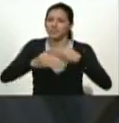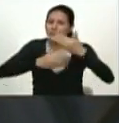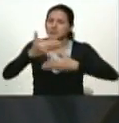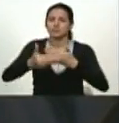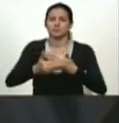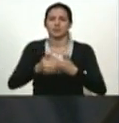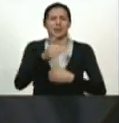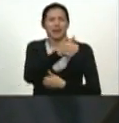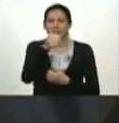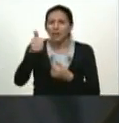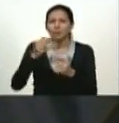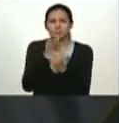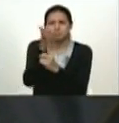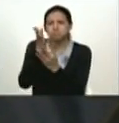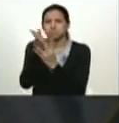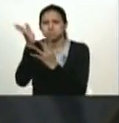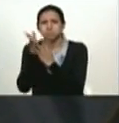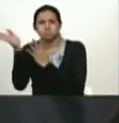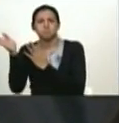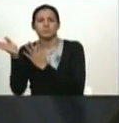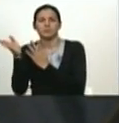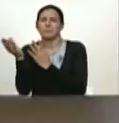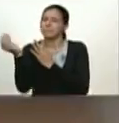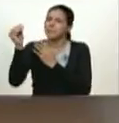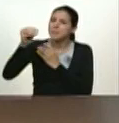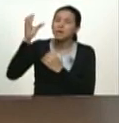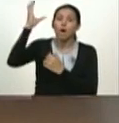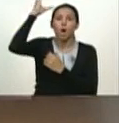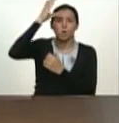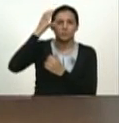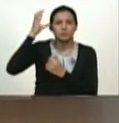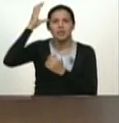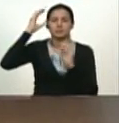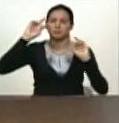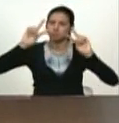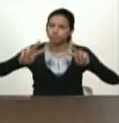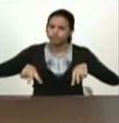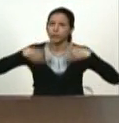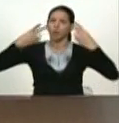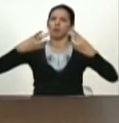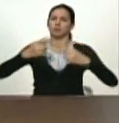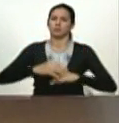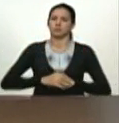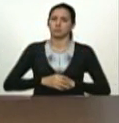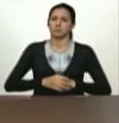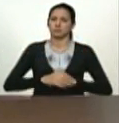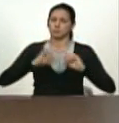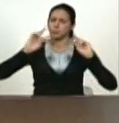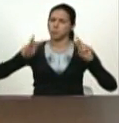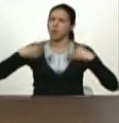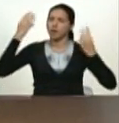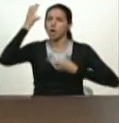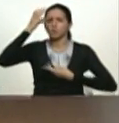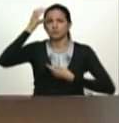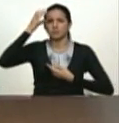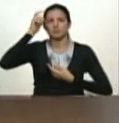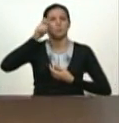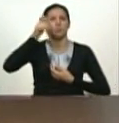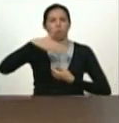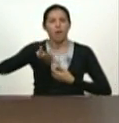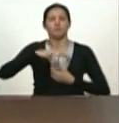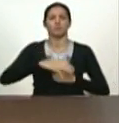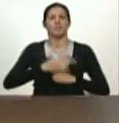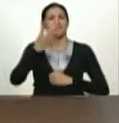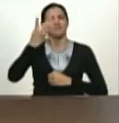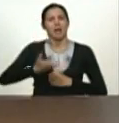vida nacional. Hay que avanzar en la creación de más conciencia, de conciencia renovada. Avanzar en los